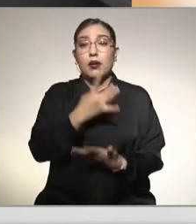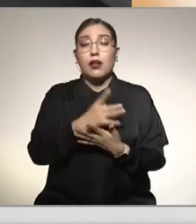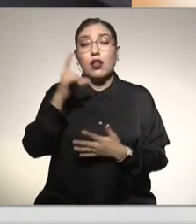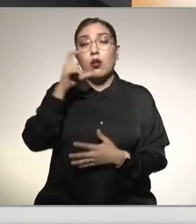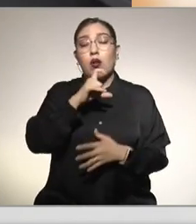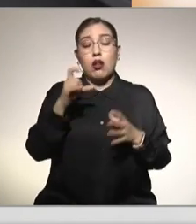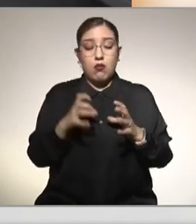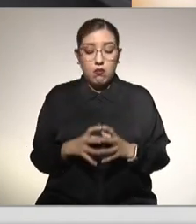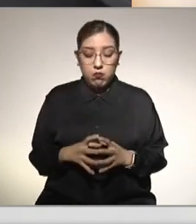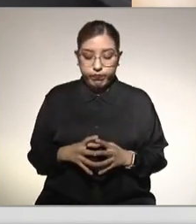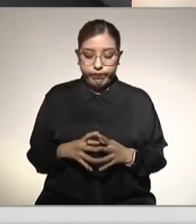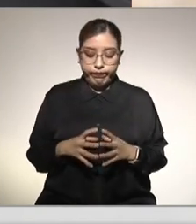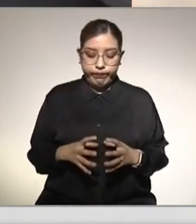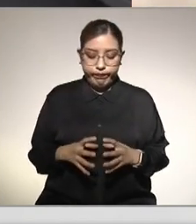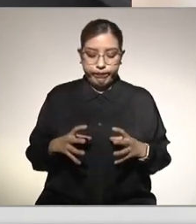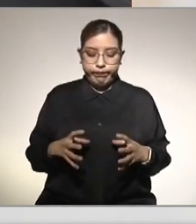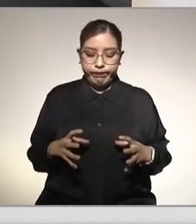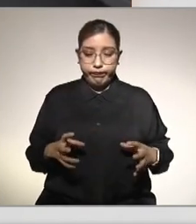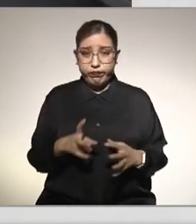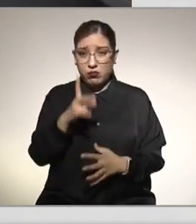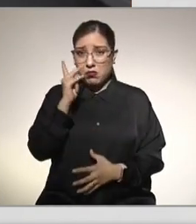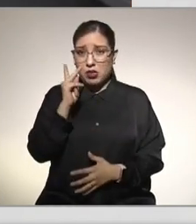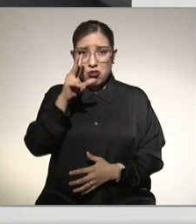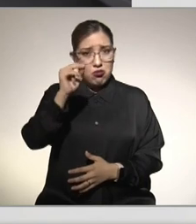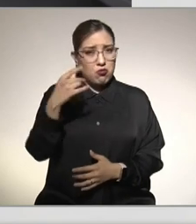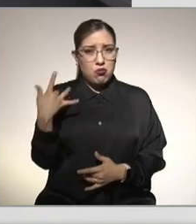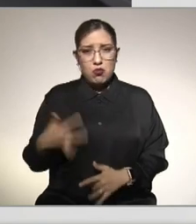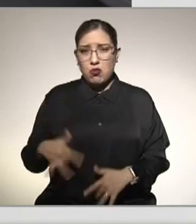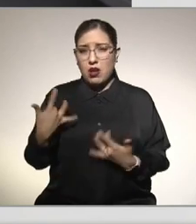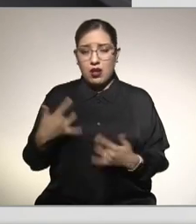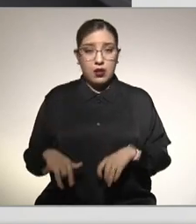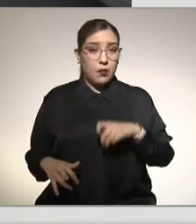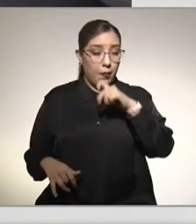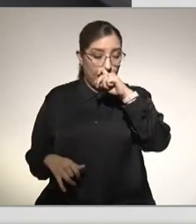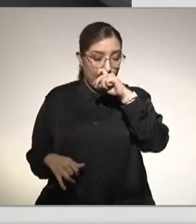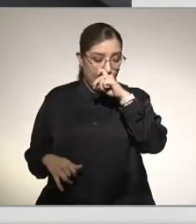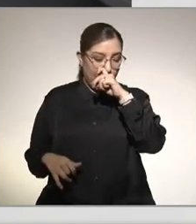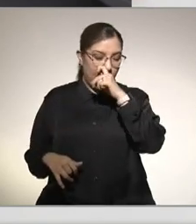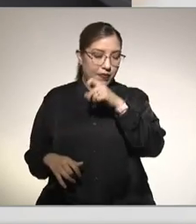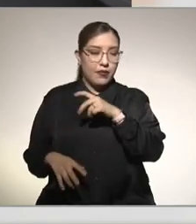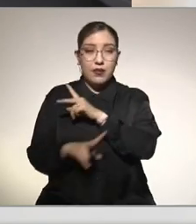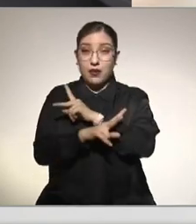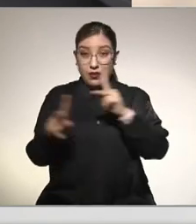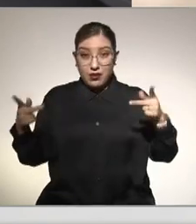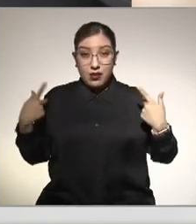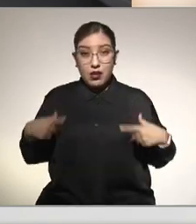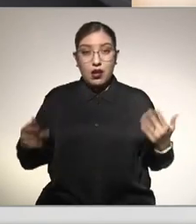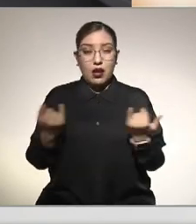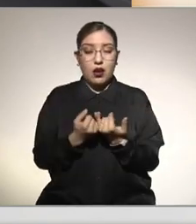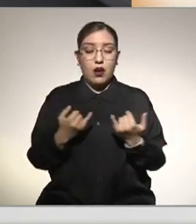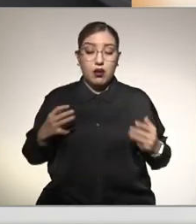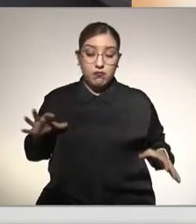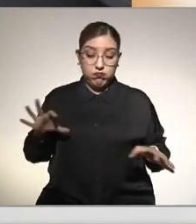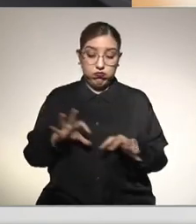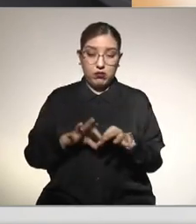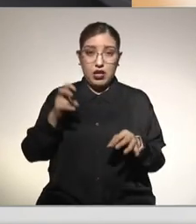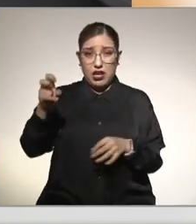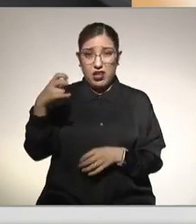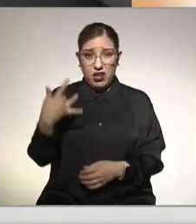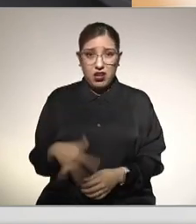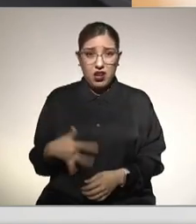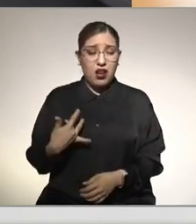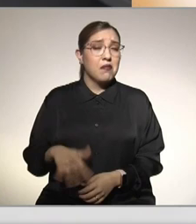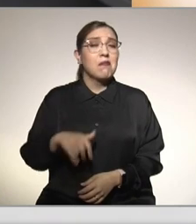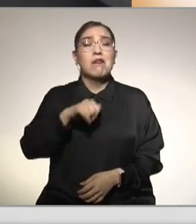cápsula de glisón y es lo que duele pero no todos los pacientes llegan a este grado de crecimiento y no tienen ningún síntoma